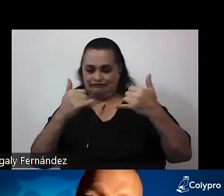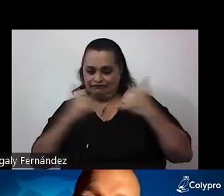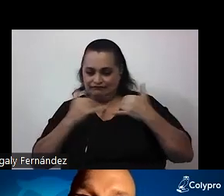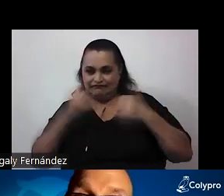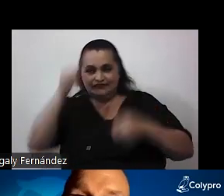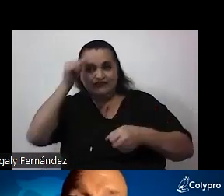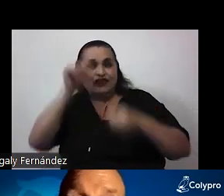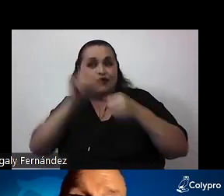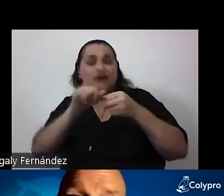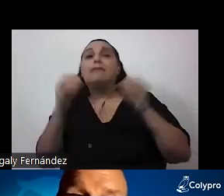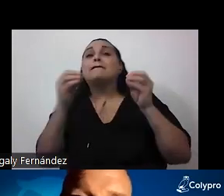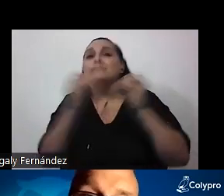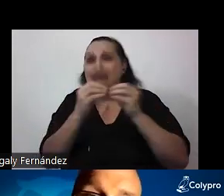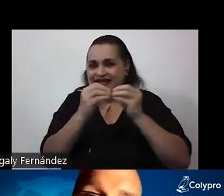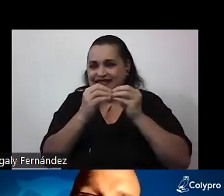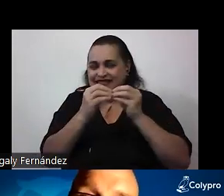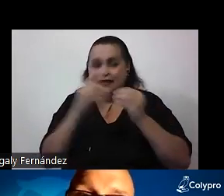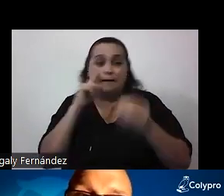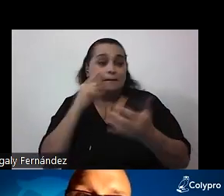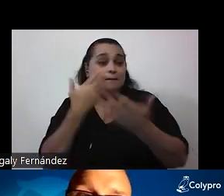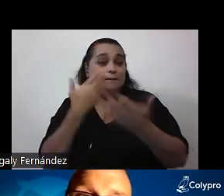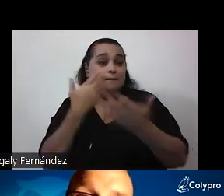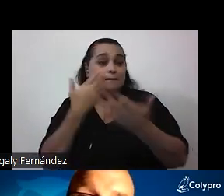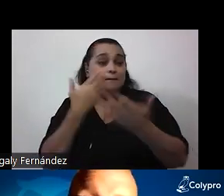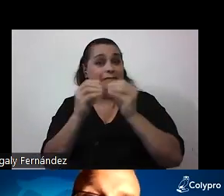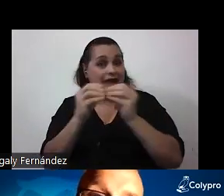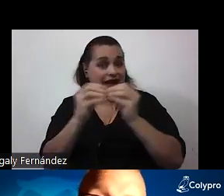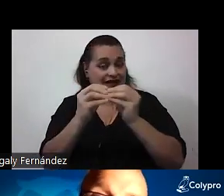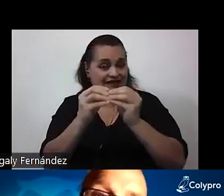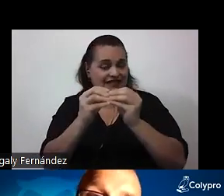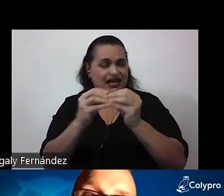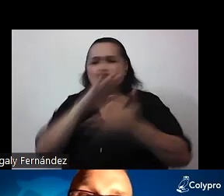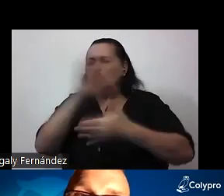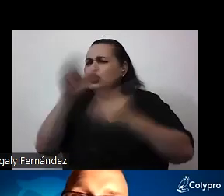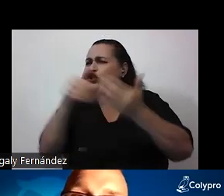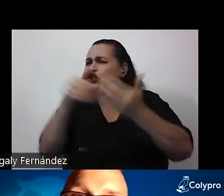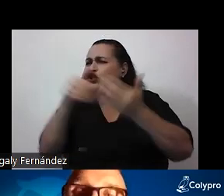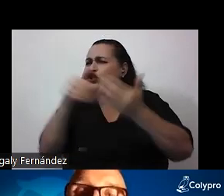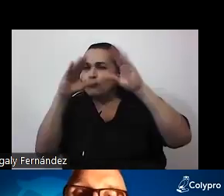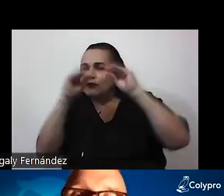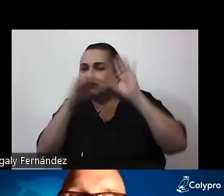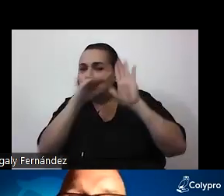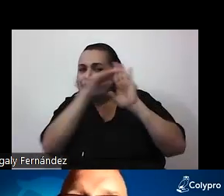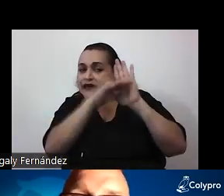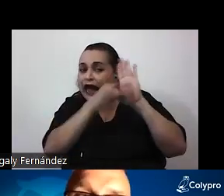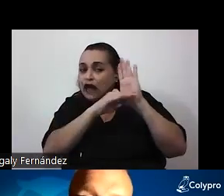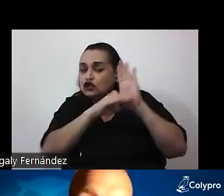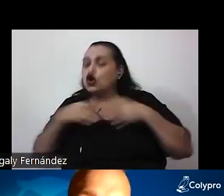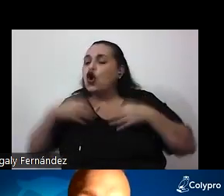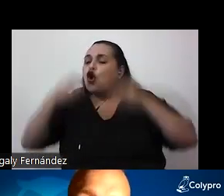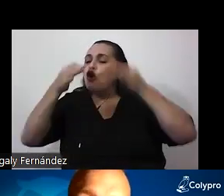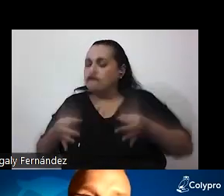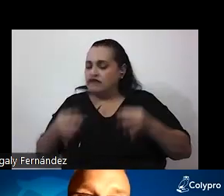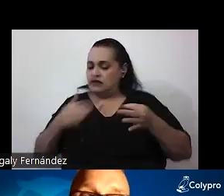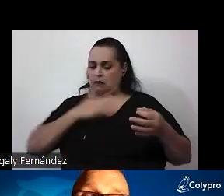En fin, a tener en cuenta más aquellas informaciones y aquellos datos que confirman nuestros prejuicios.